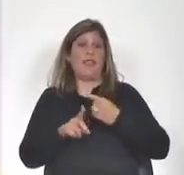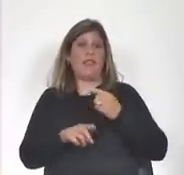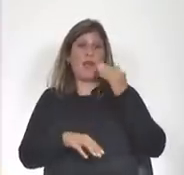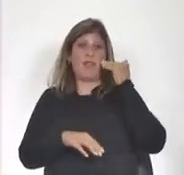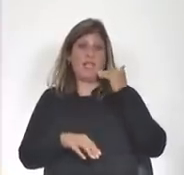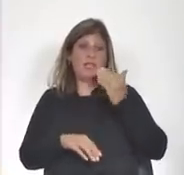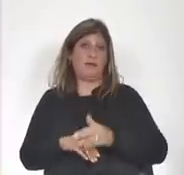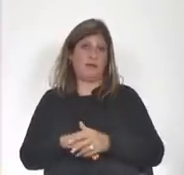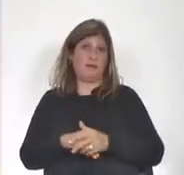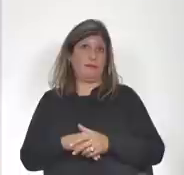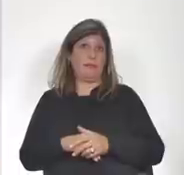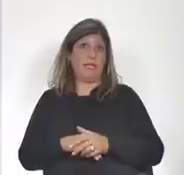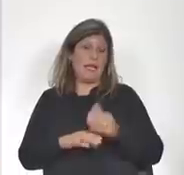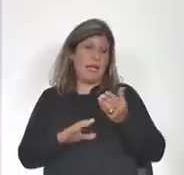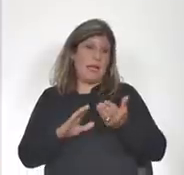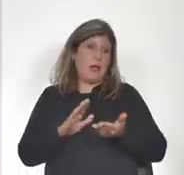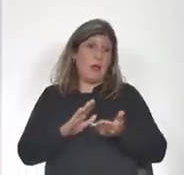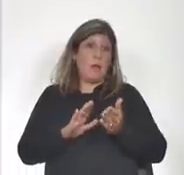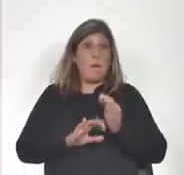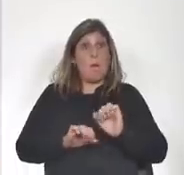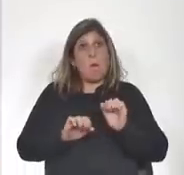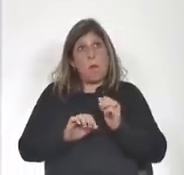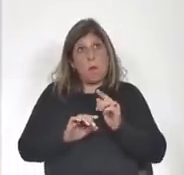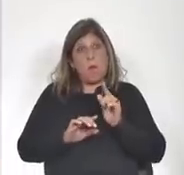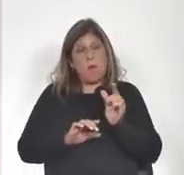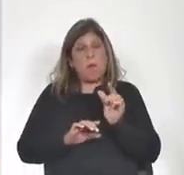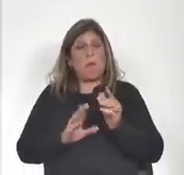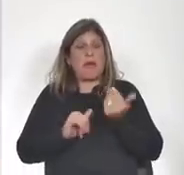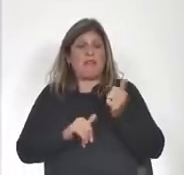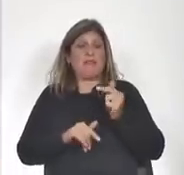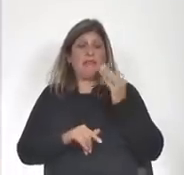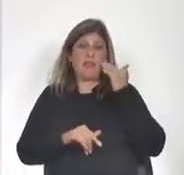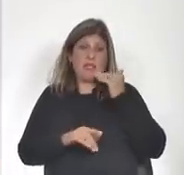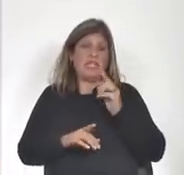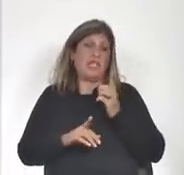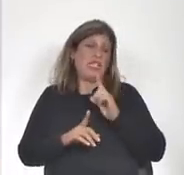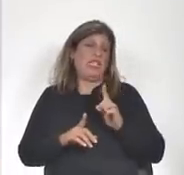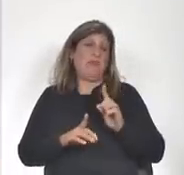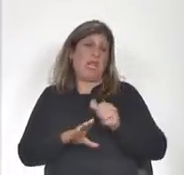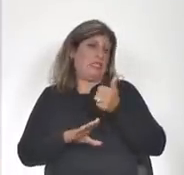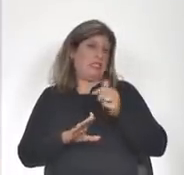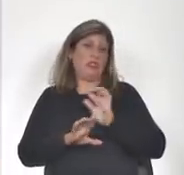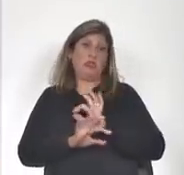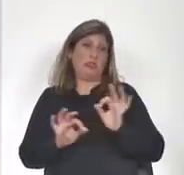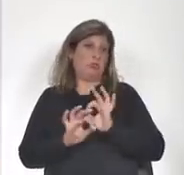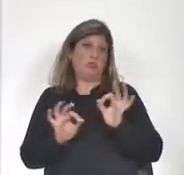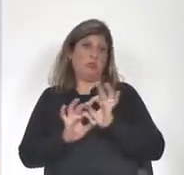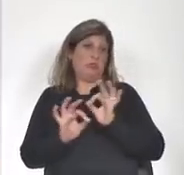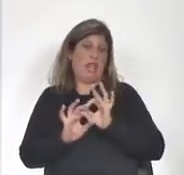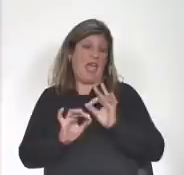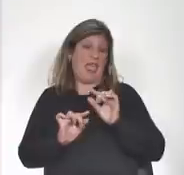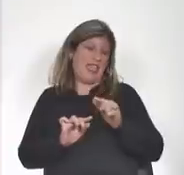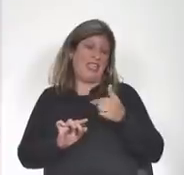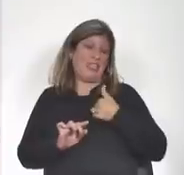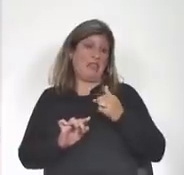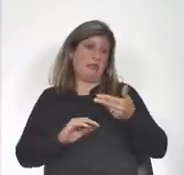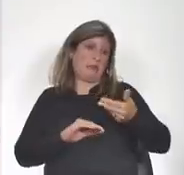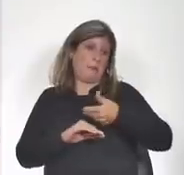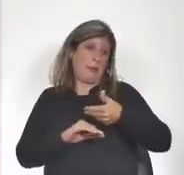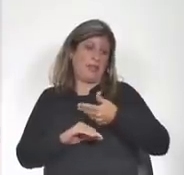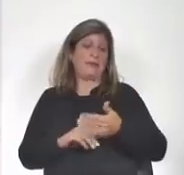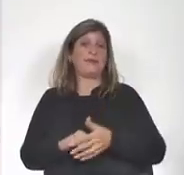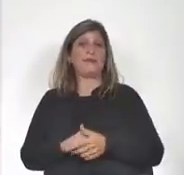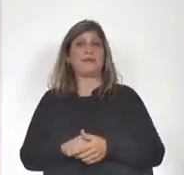y si fuera posible un poco más que abril y no tuvimos mucho éxito en esos recurrentes pedidos